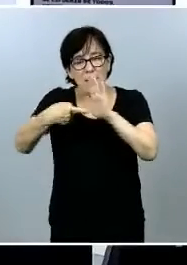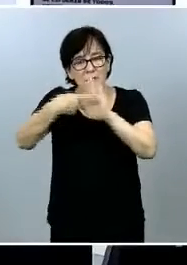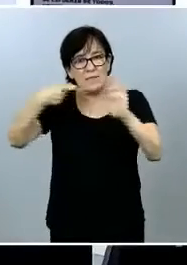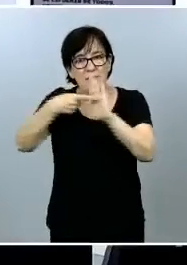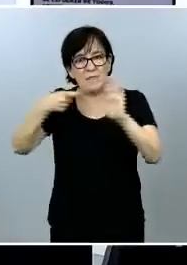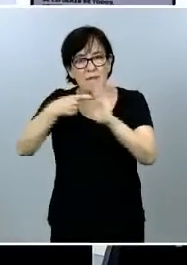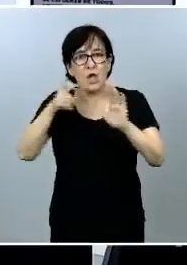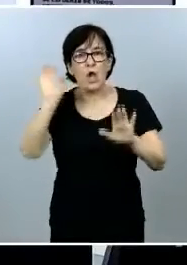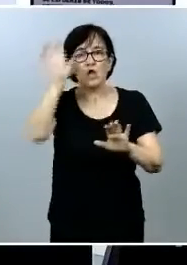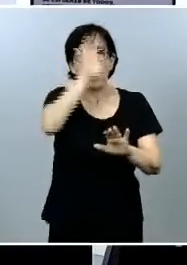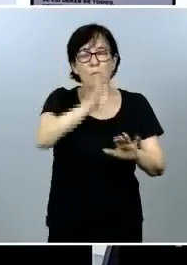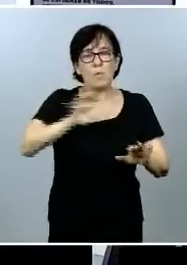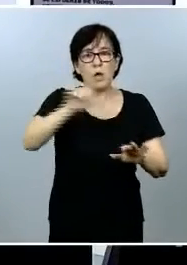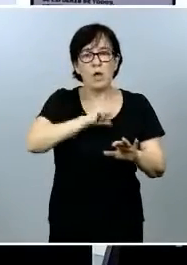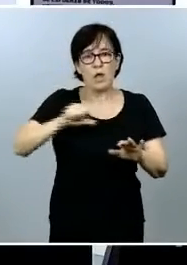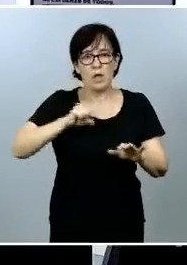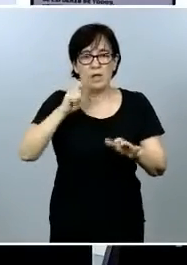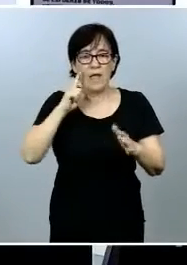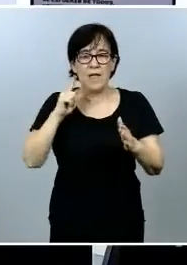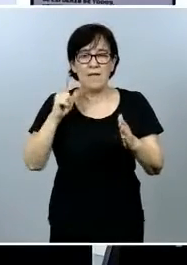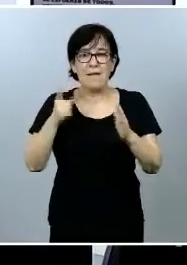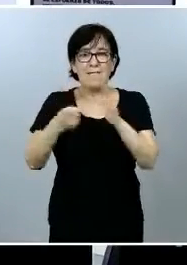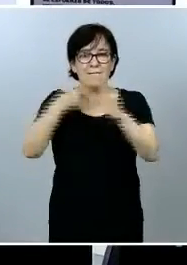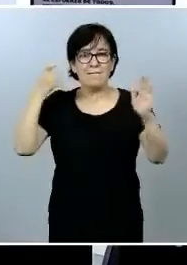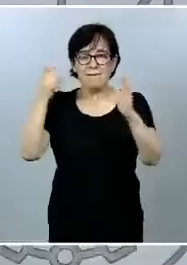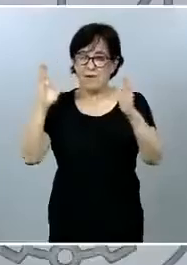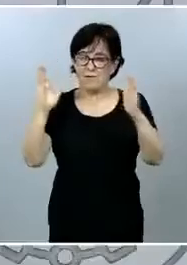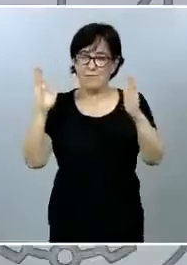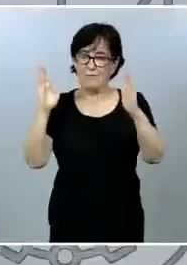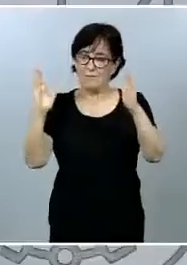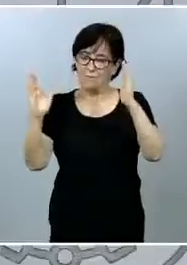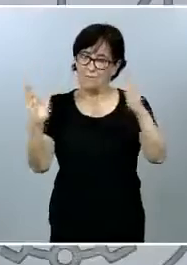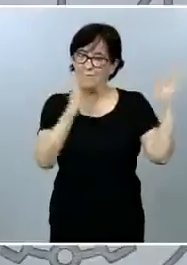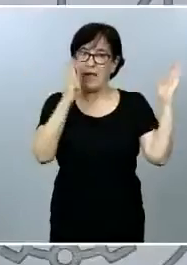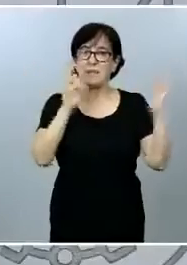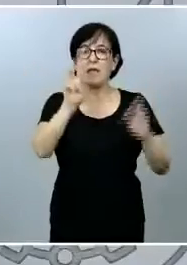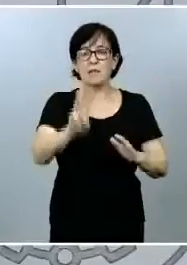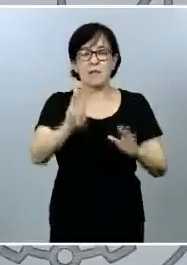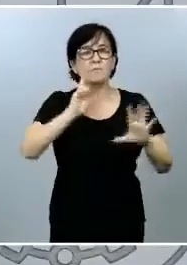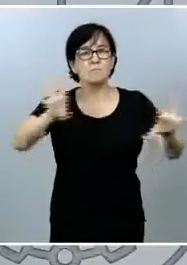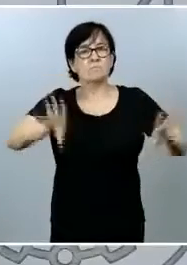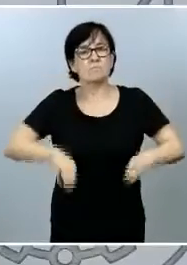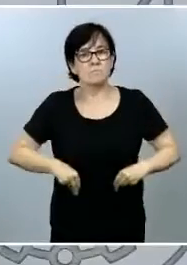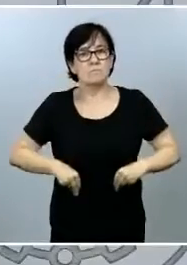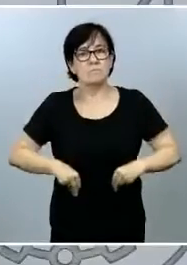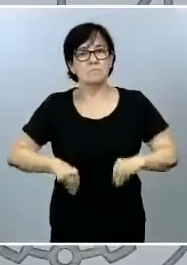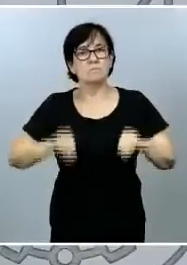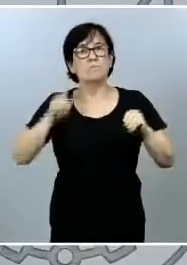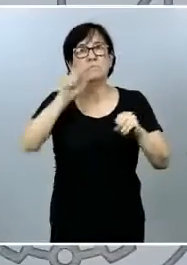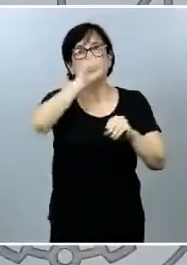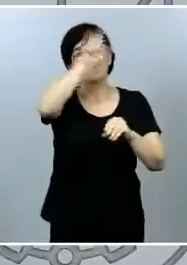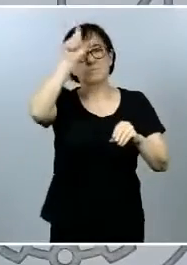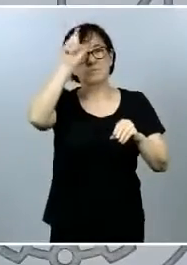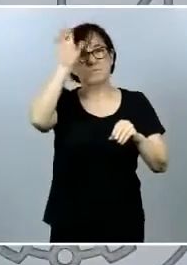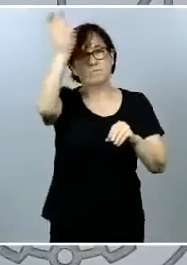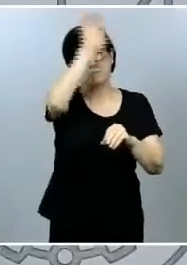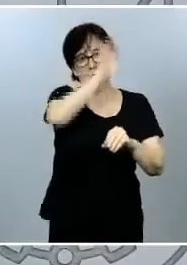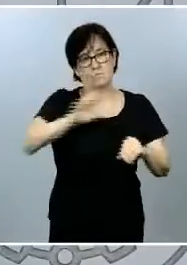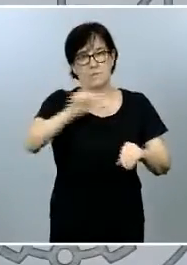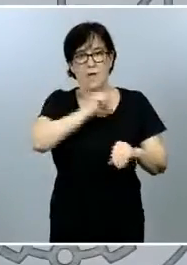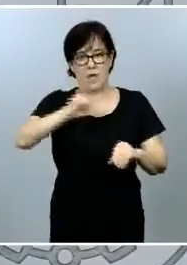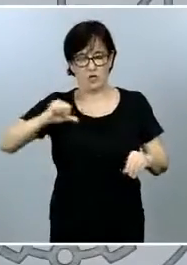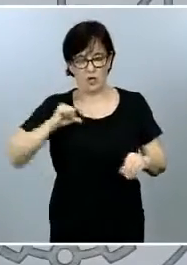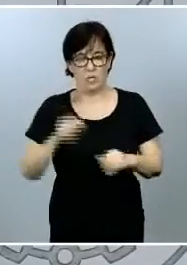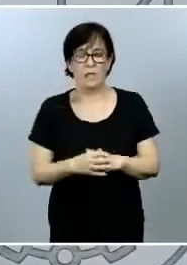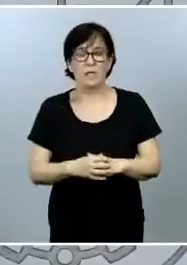Entendemos que esta circunstancia es la más apropiada una vez que estamos acercándonos ya al final de este proceso. Y también con